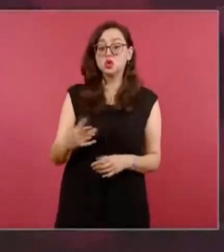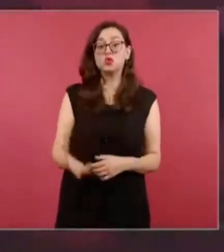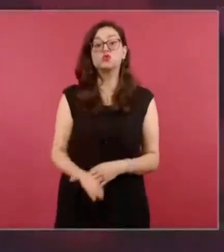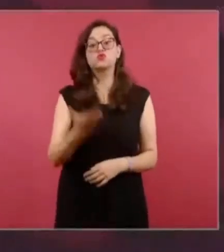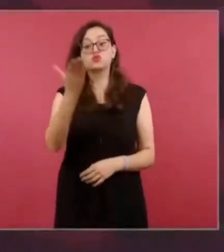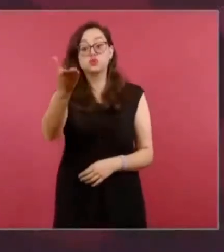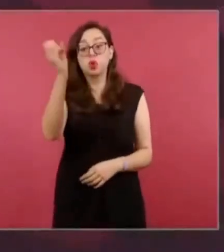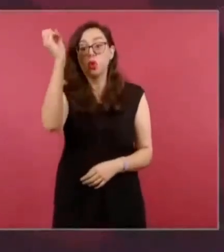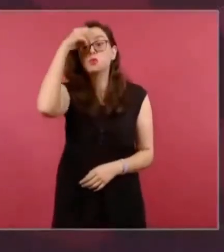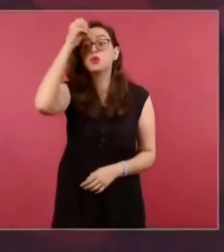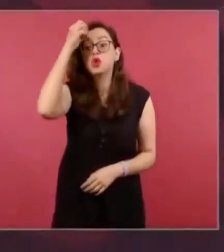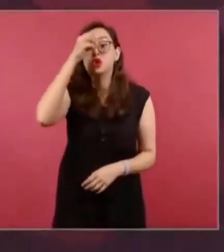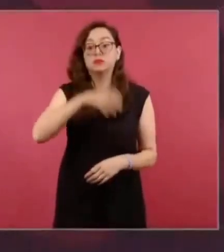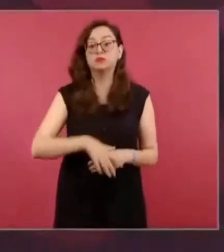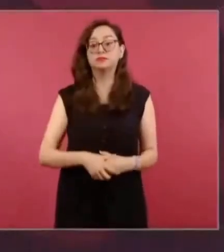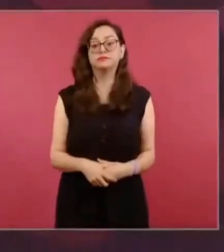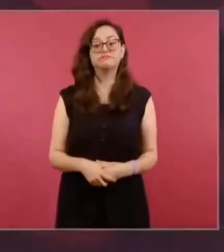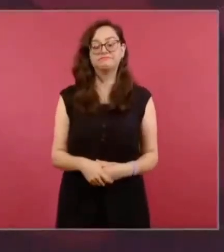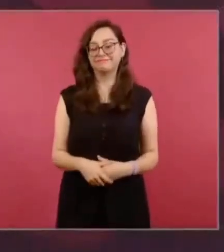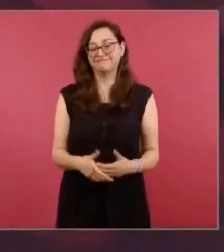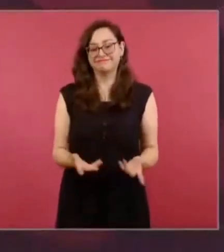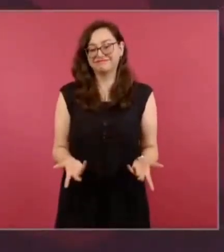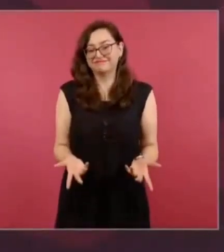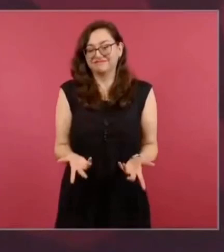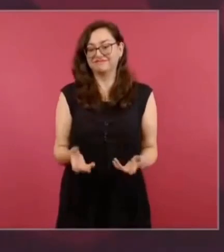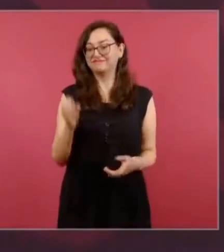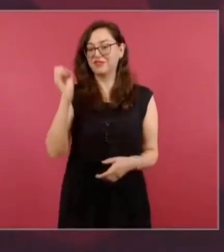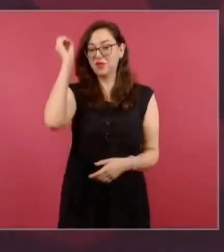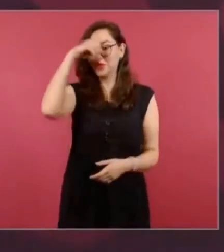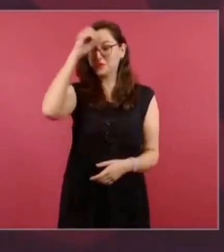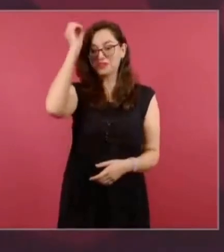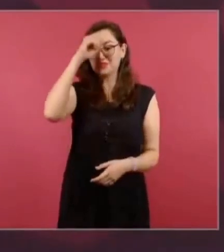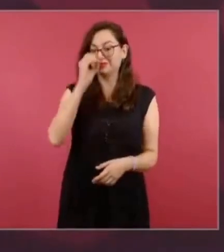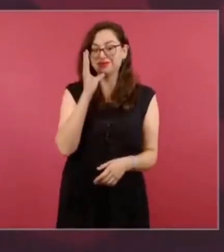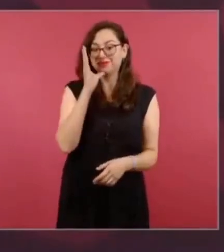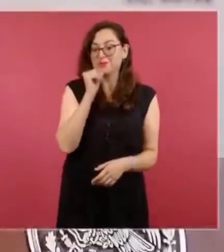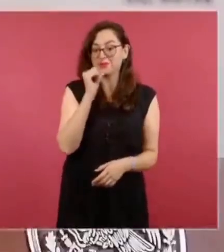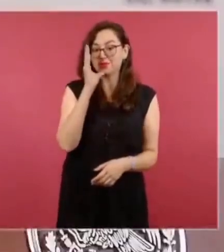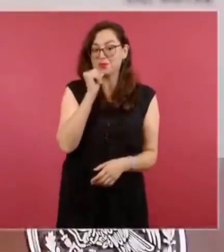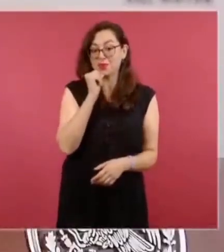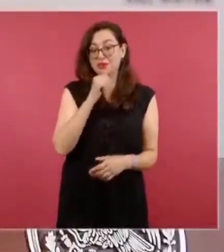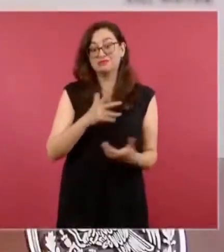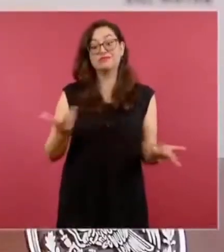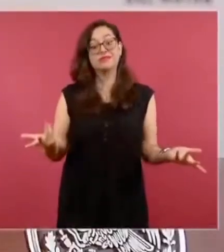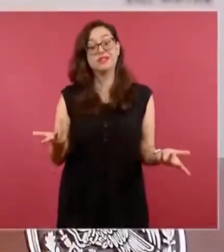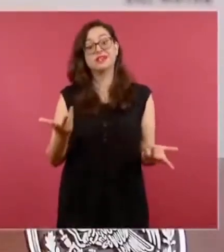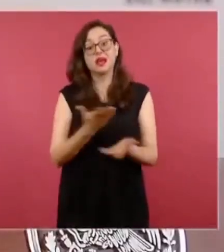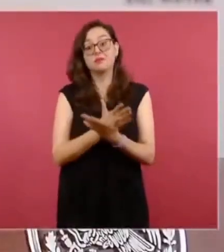No puedo opinar de eso. Y además, no soy objetivo.